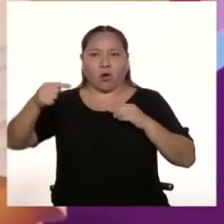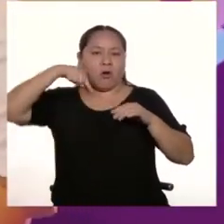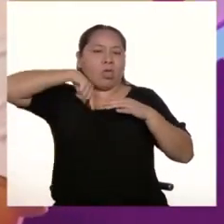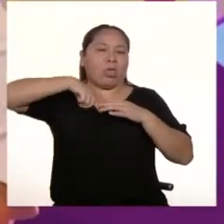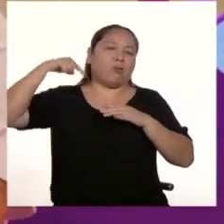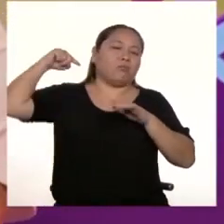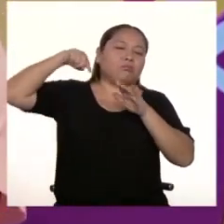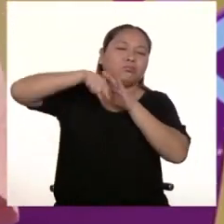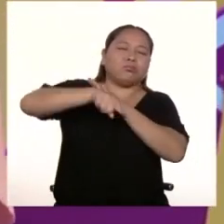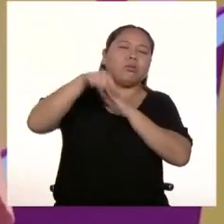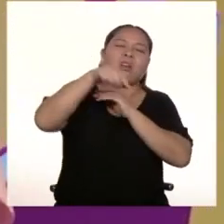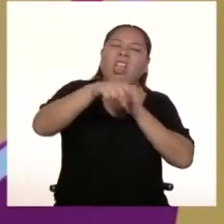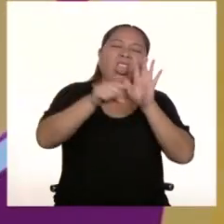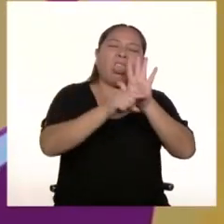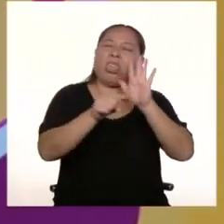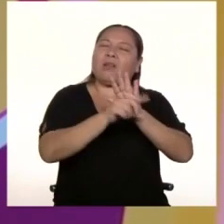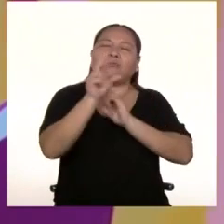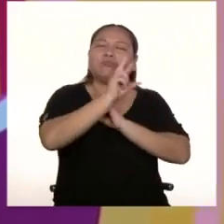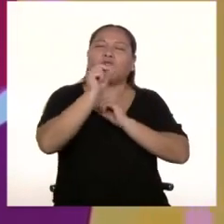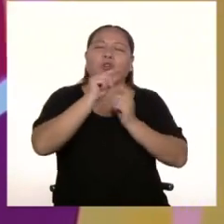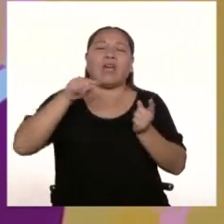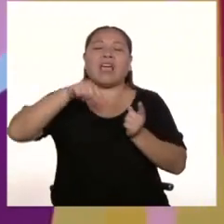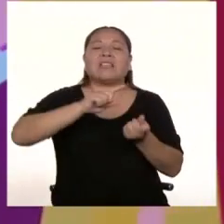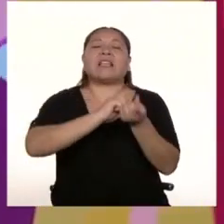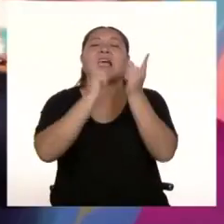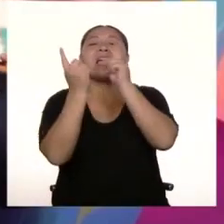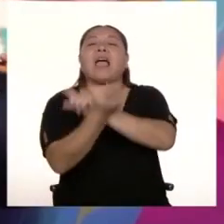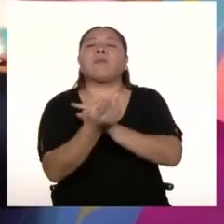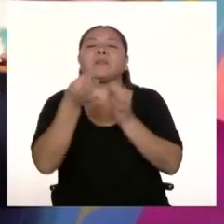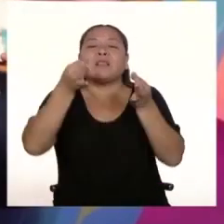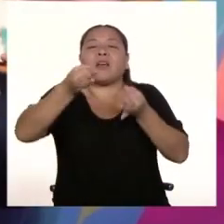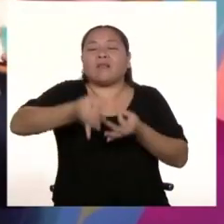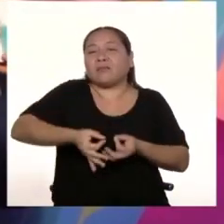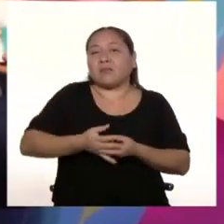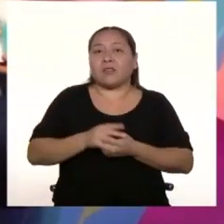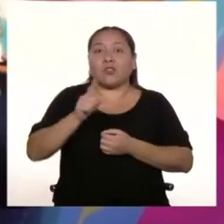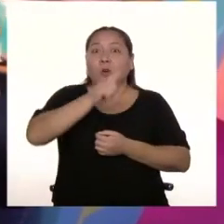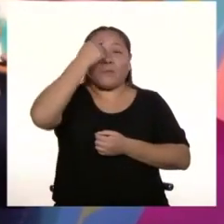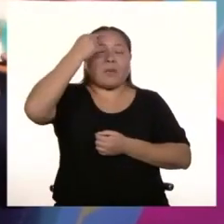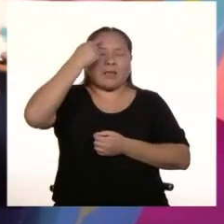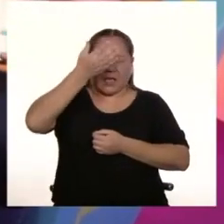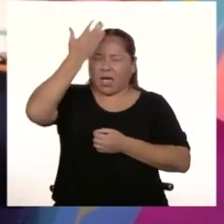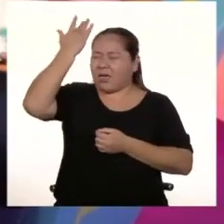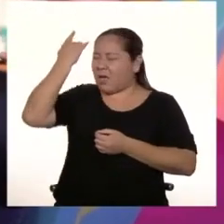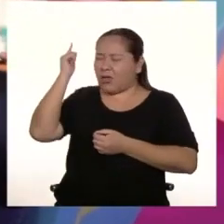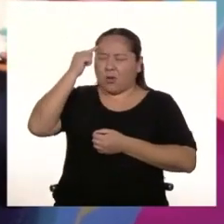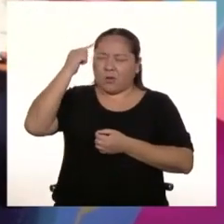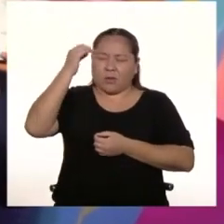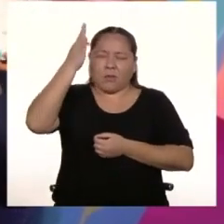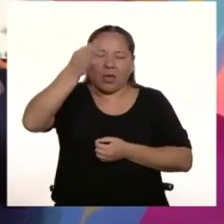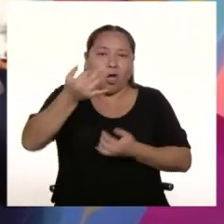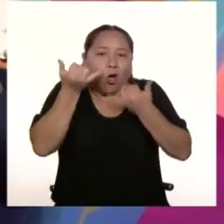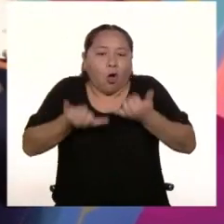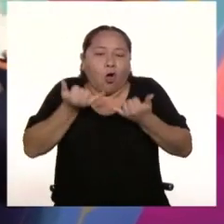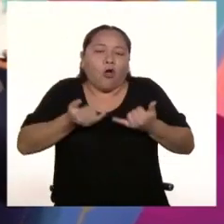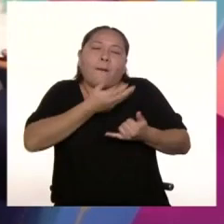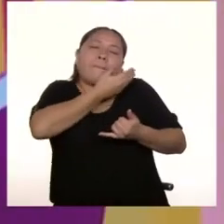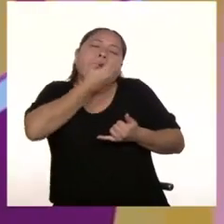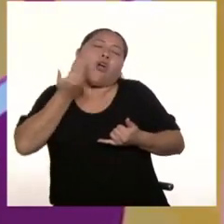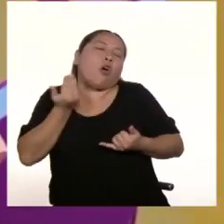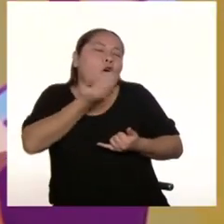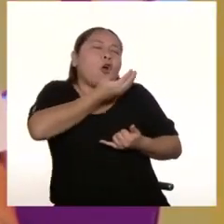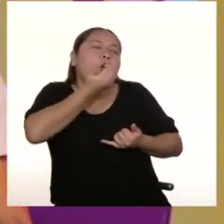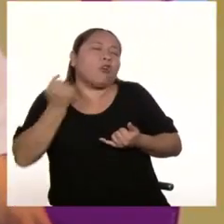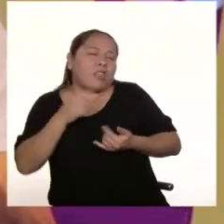la espalda De la negatividad Y de pronto Cambia esta realidad No piensen ayer No piensen mañana Piense que hoy día Es lo mejor de toda